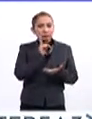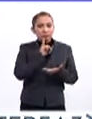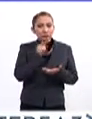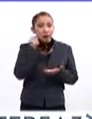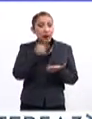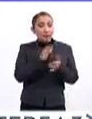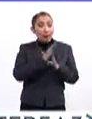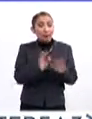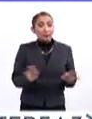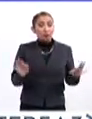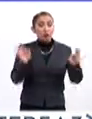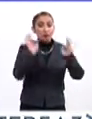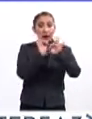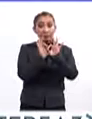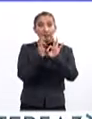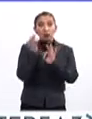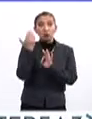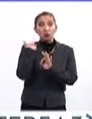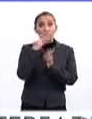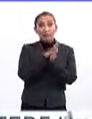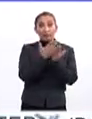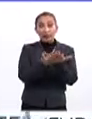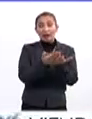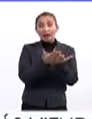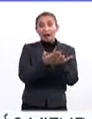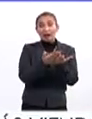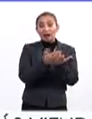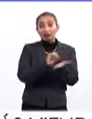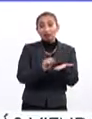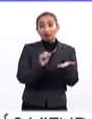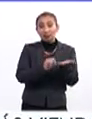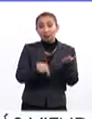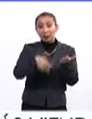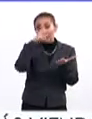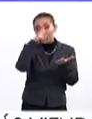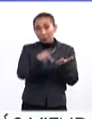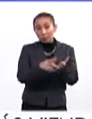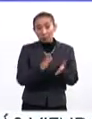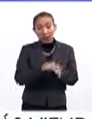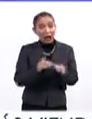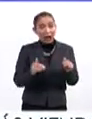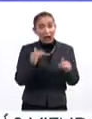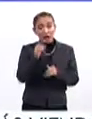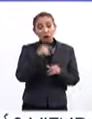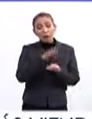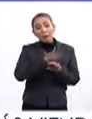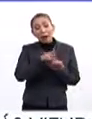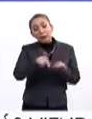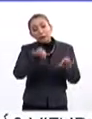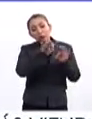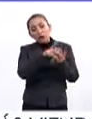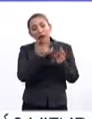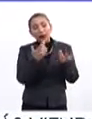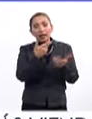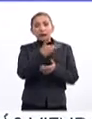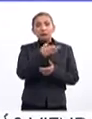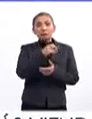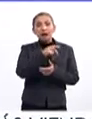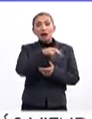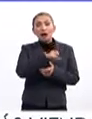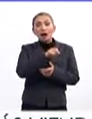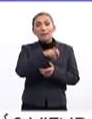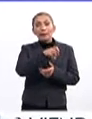Yo creo que es la más importante que ha tenido la literatura mexicana y una de las más importantes de Hispanoamérica.